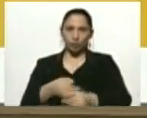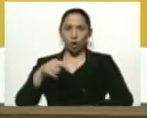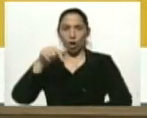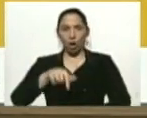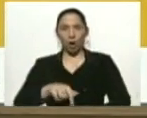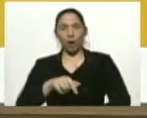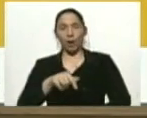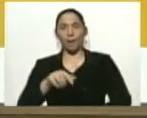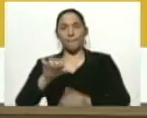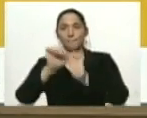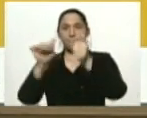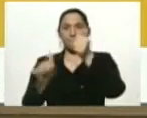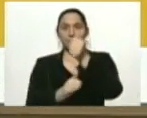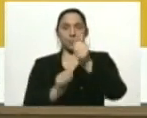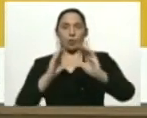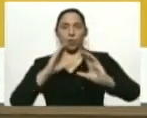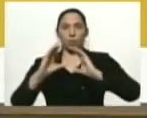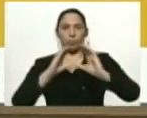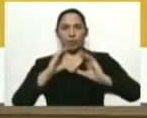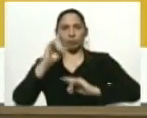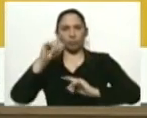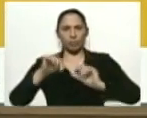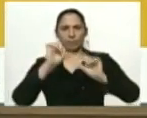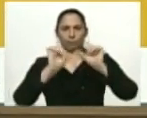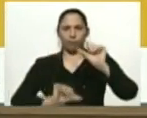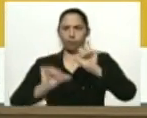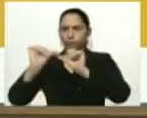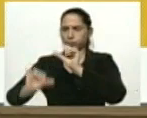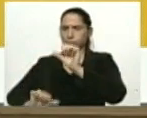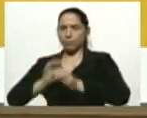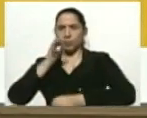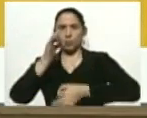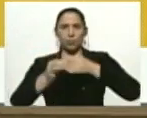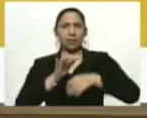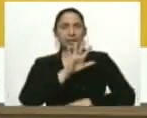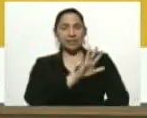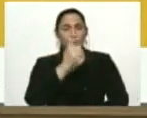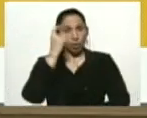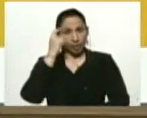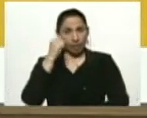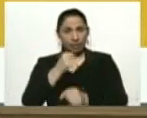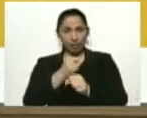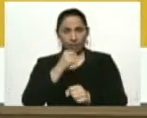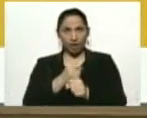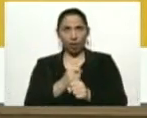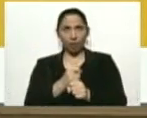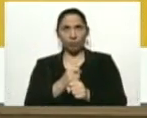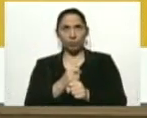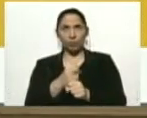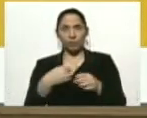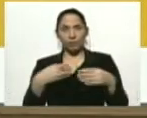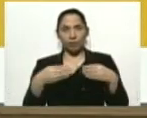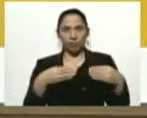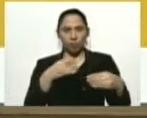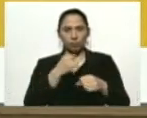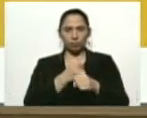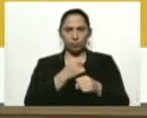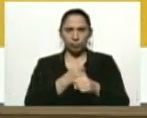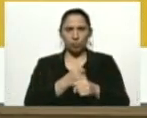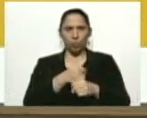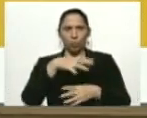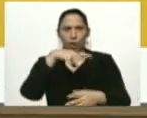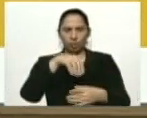vicepresidente de Comunicación también dio detalles. Son 5 días de trabajo de flexibilización de la